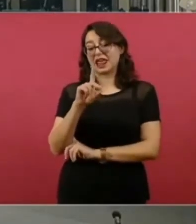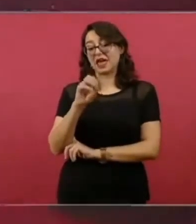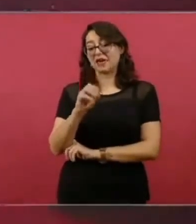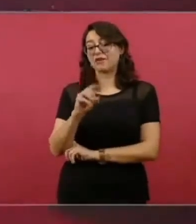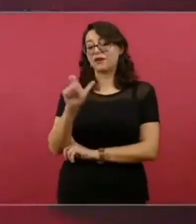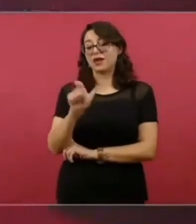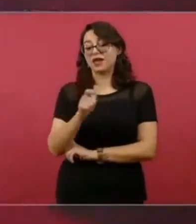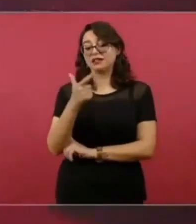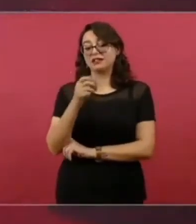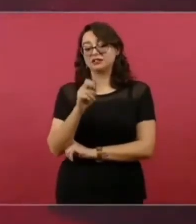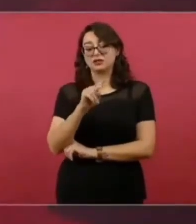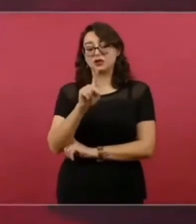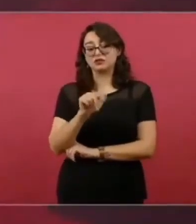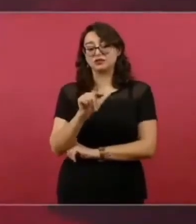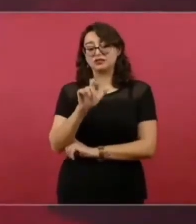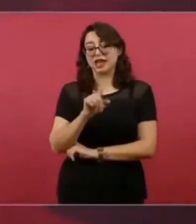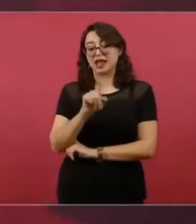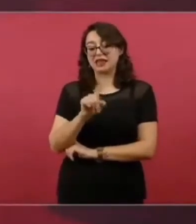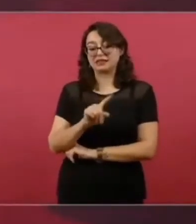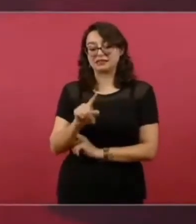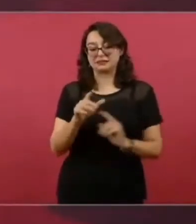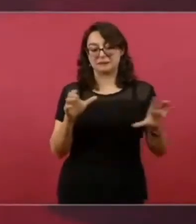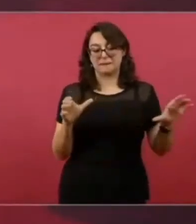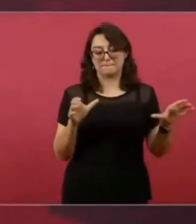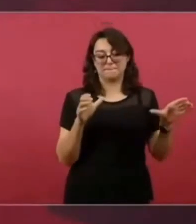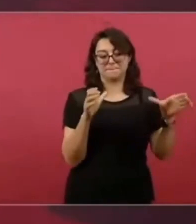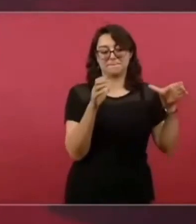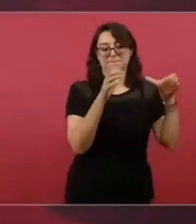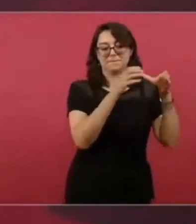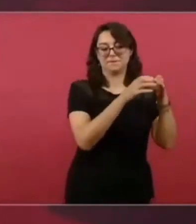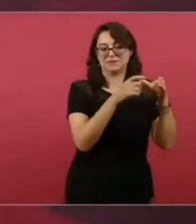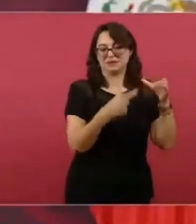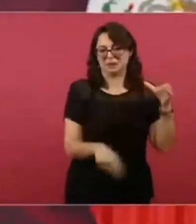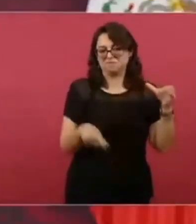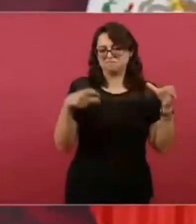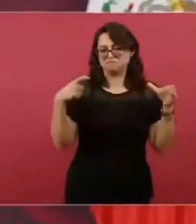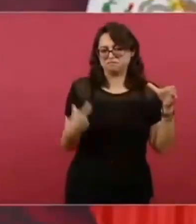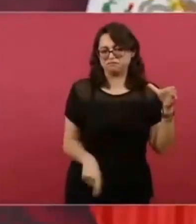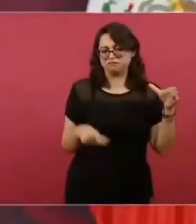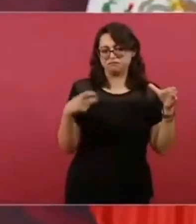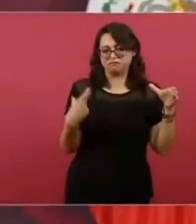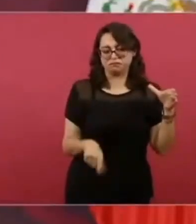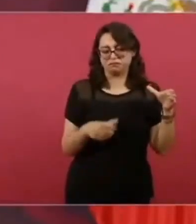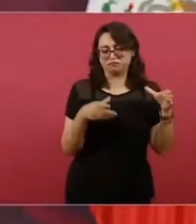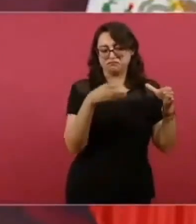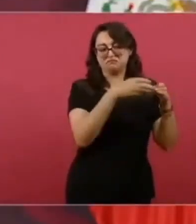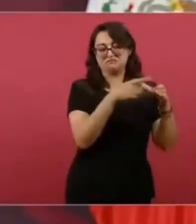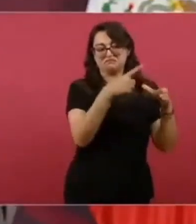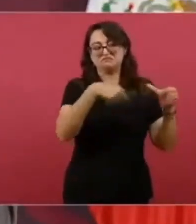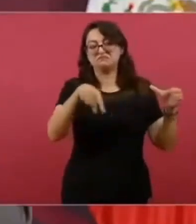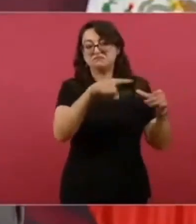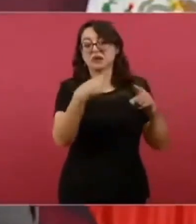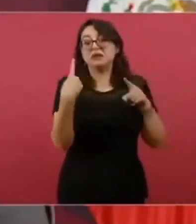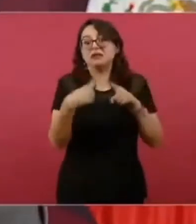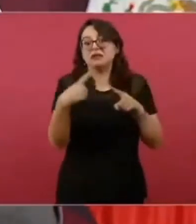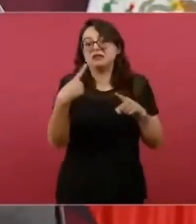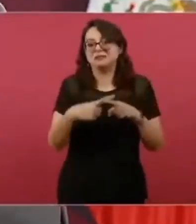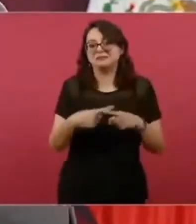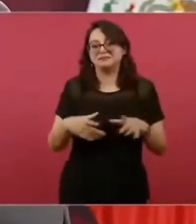regresar por su fuerza, quieren seguir robando. Esos no dan la cara. Esos